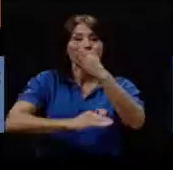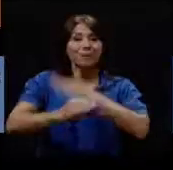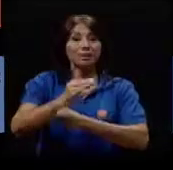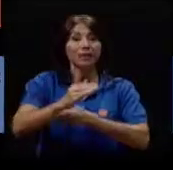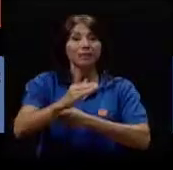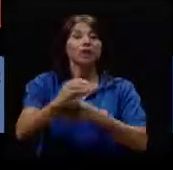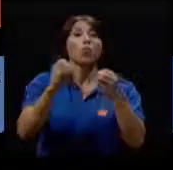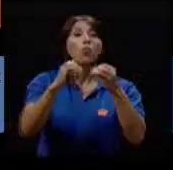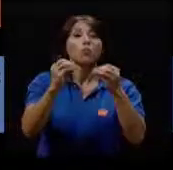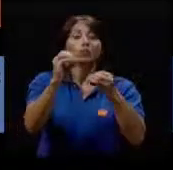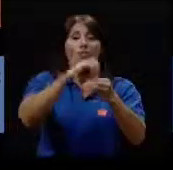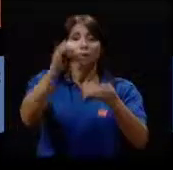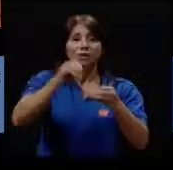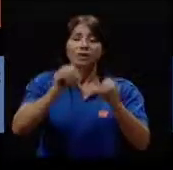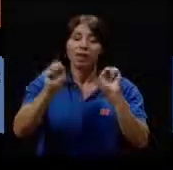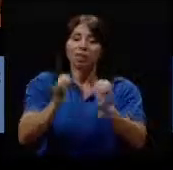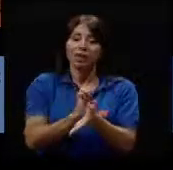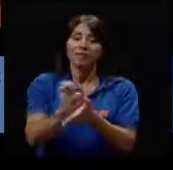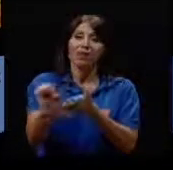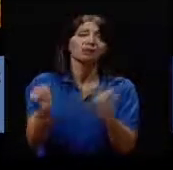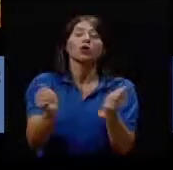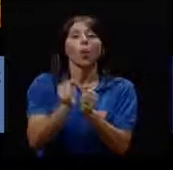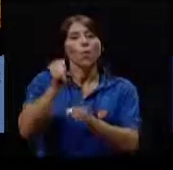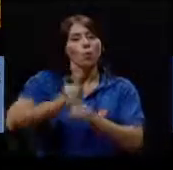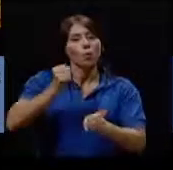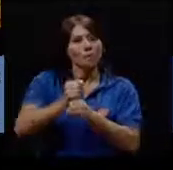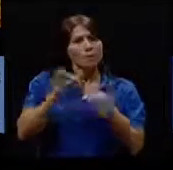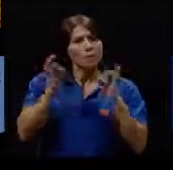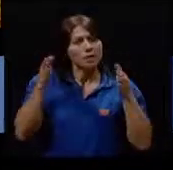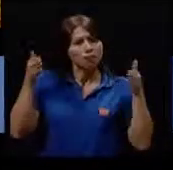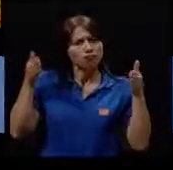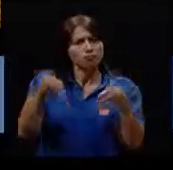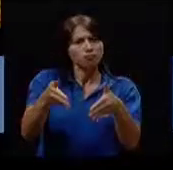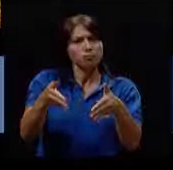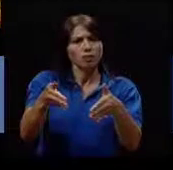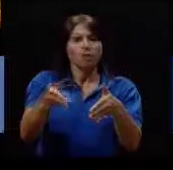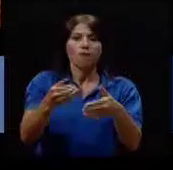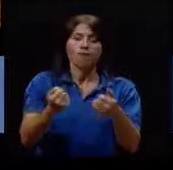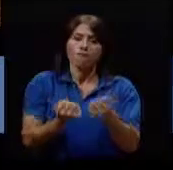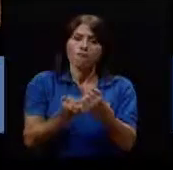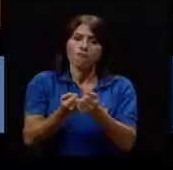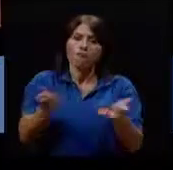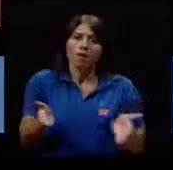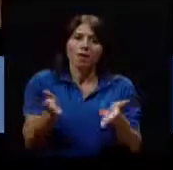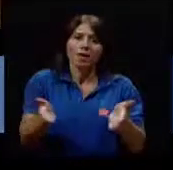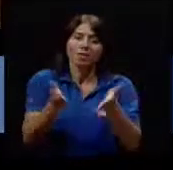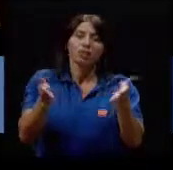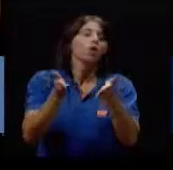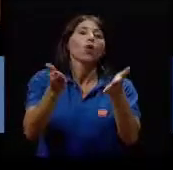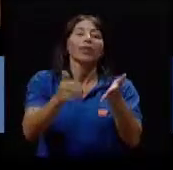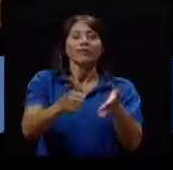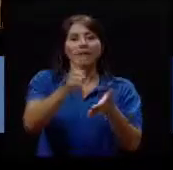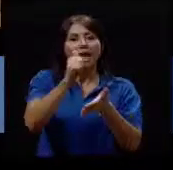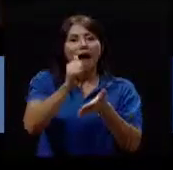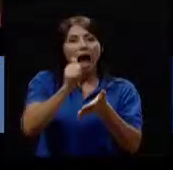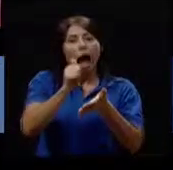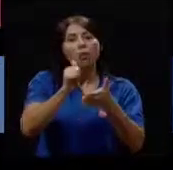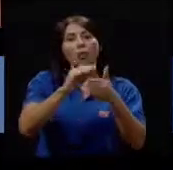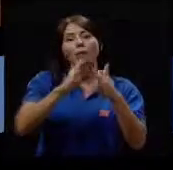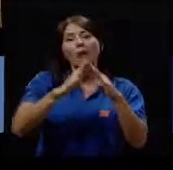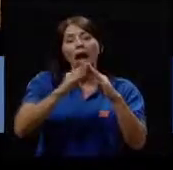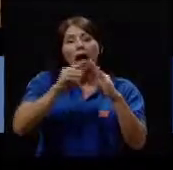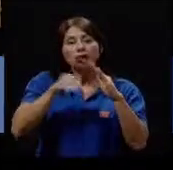podrían evitarse mediante intervenciones bien focalizadas como el fomento del almacenamiento seguro del agua doméstica